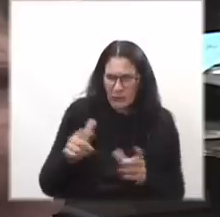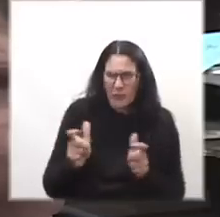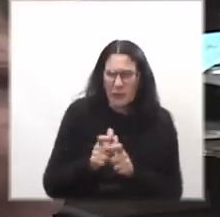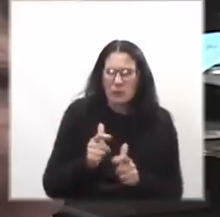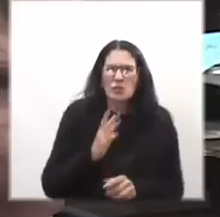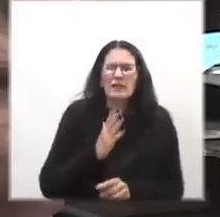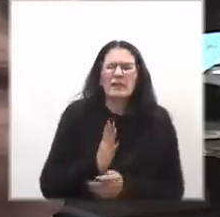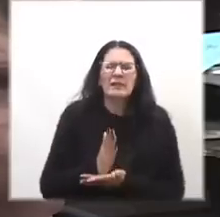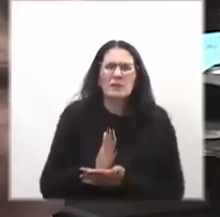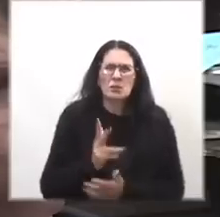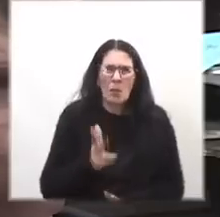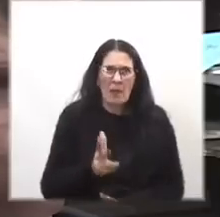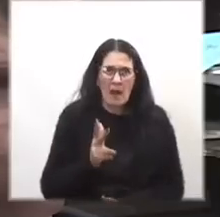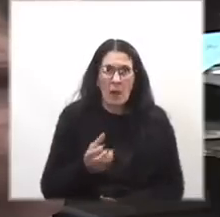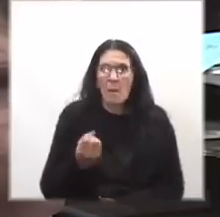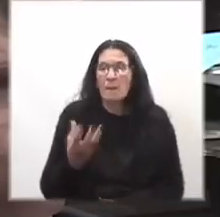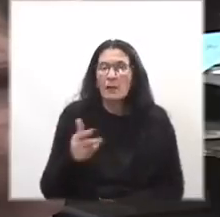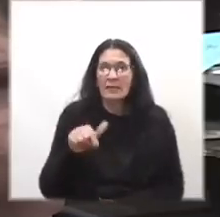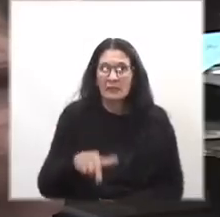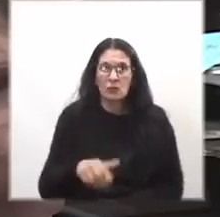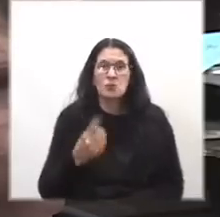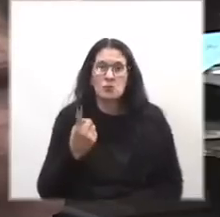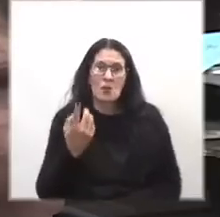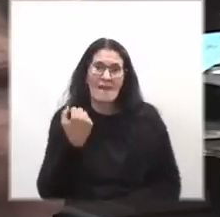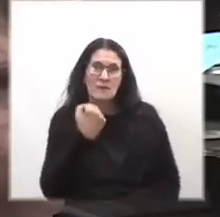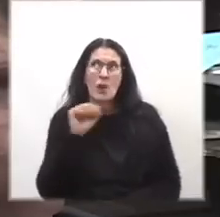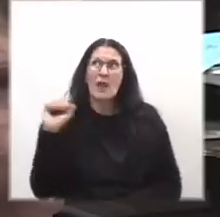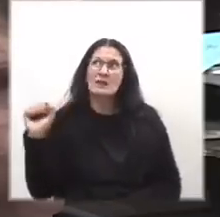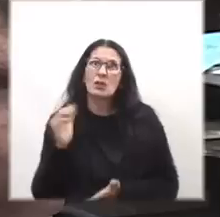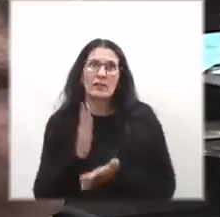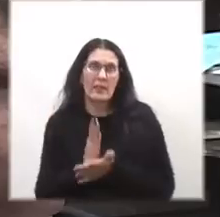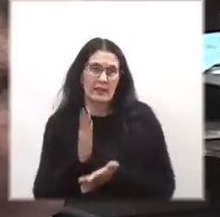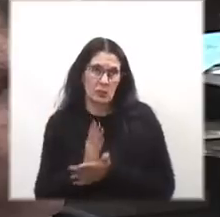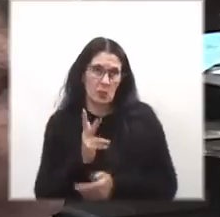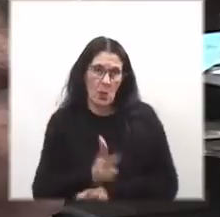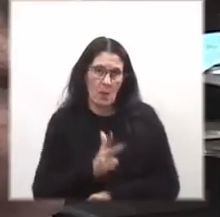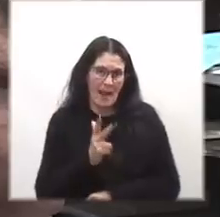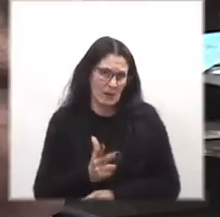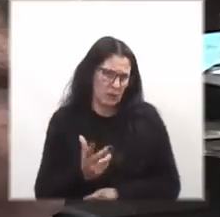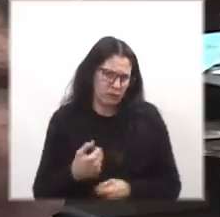Humanos porque esto es una violación de derechos humanos aberrante.